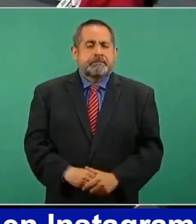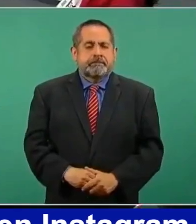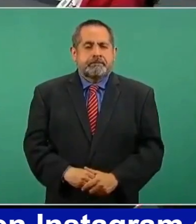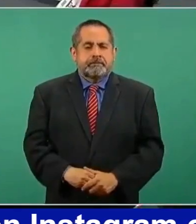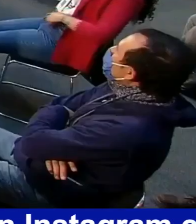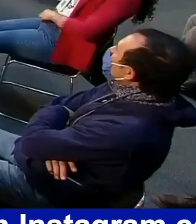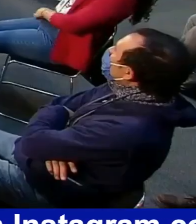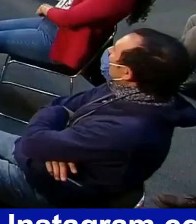Presidente, mi segundo planteamiento